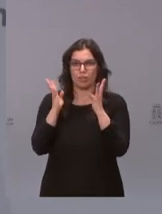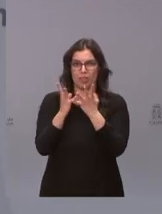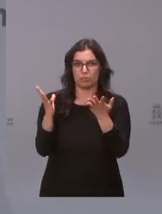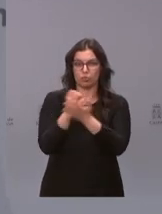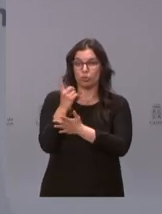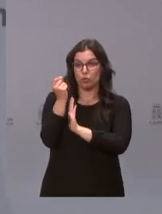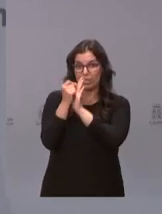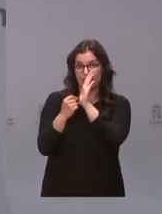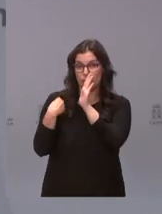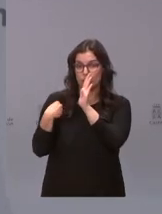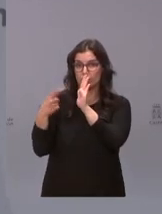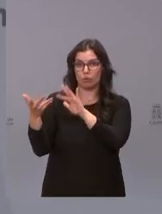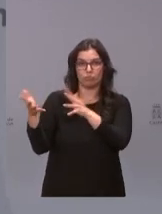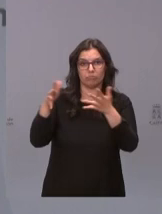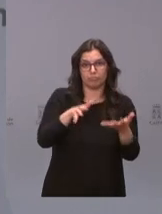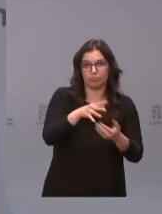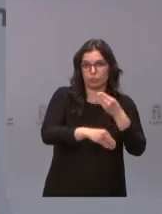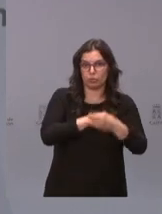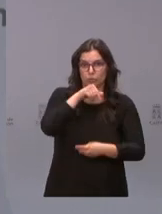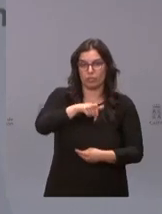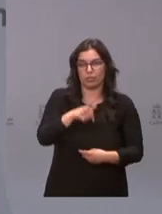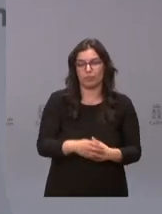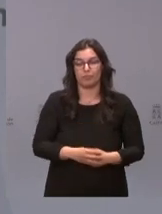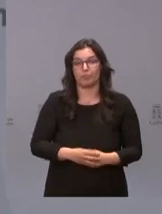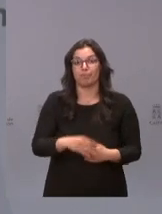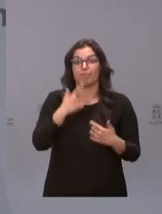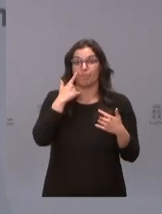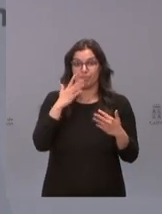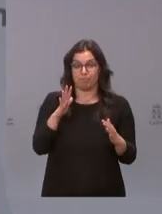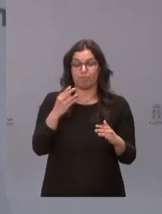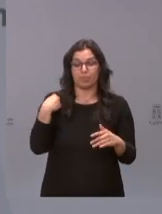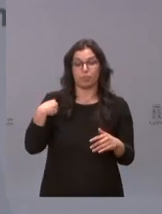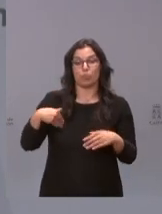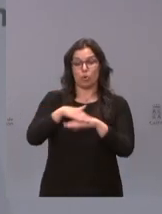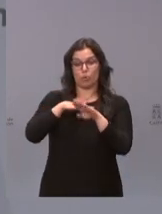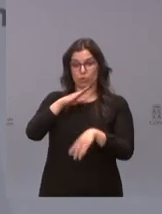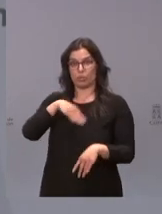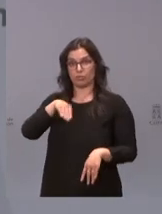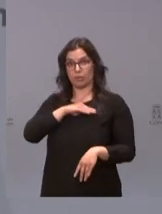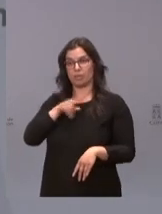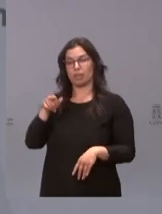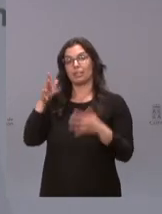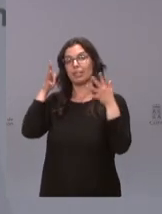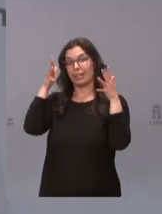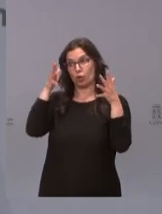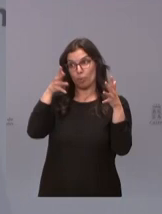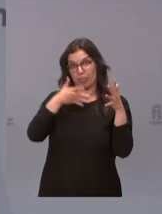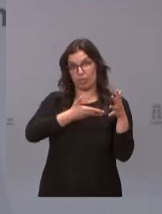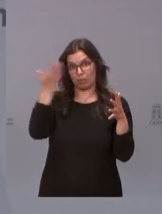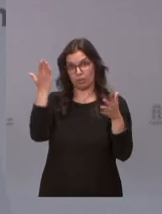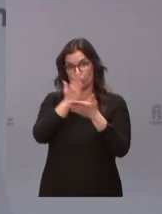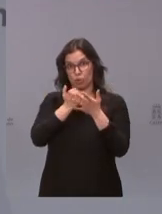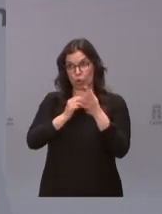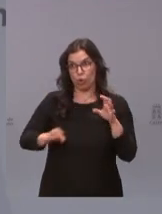los que hemos adoptado es más el propio gobierno de España ha recomendado a las comunidades autónomas